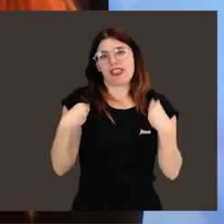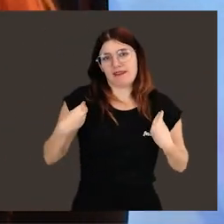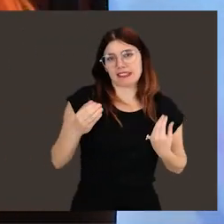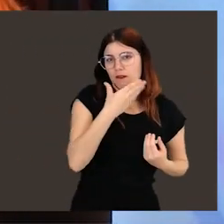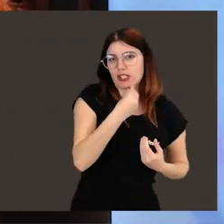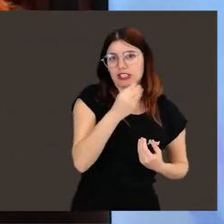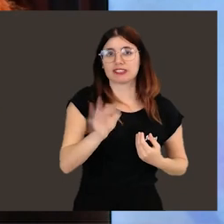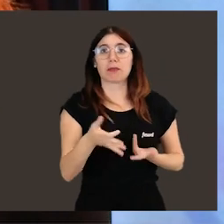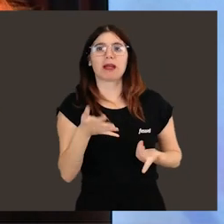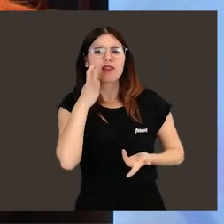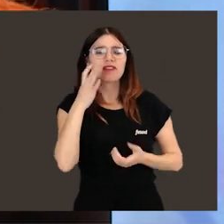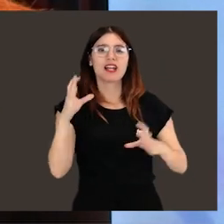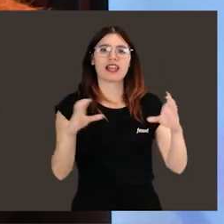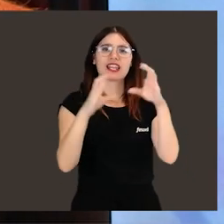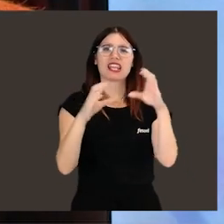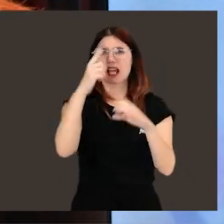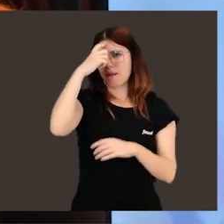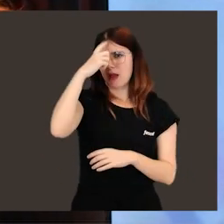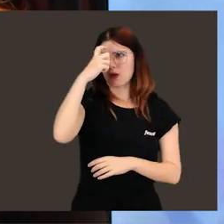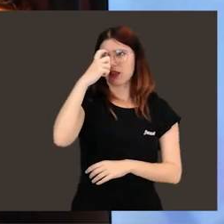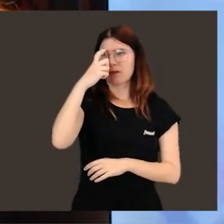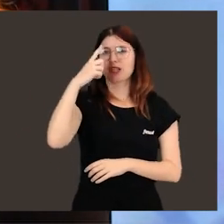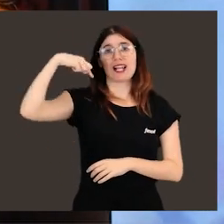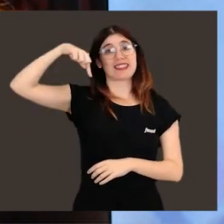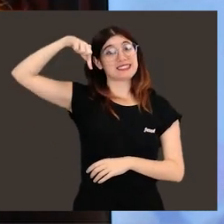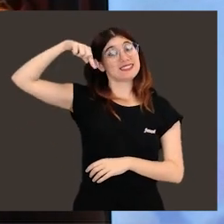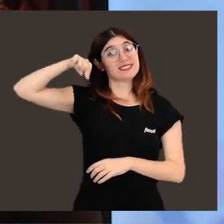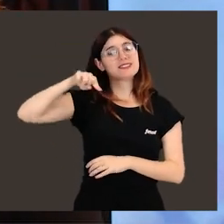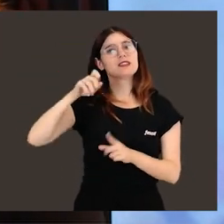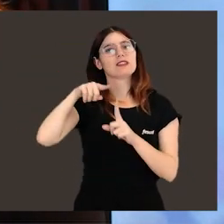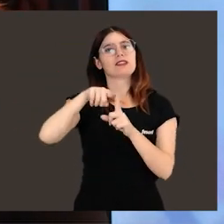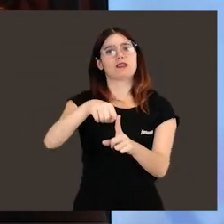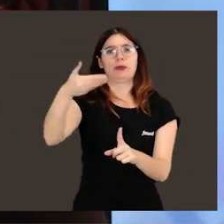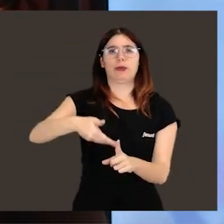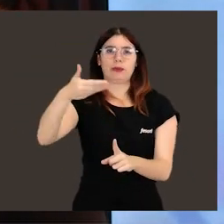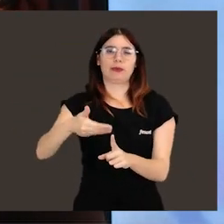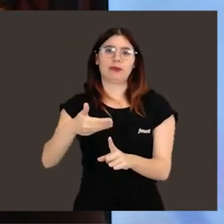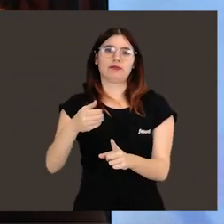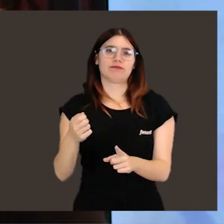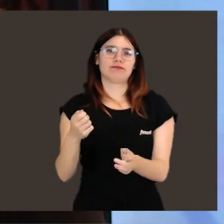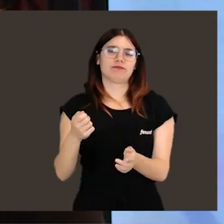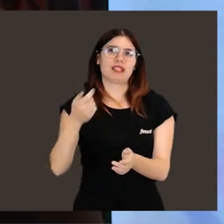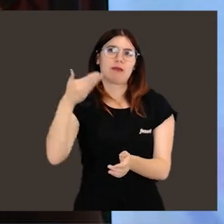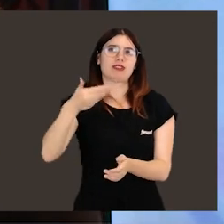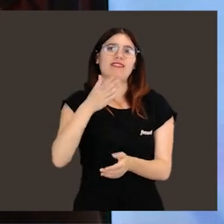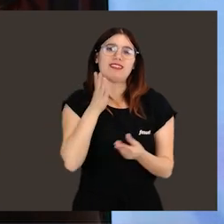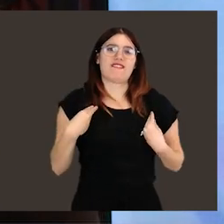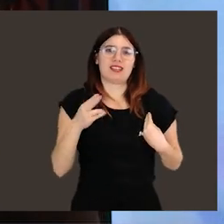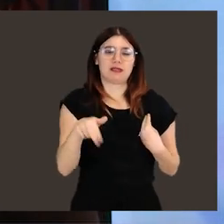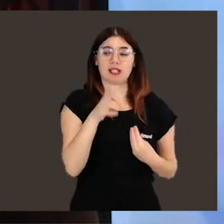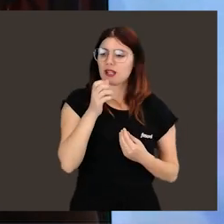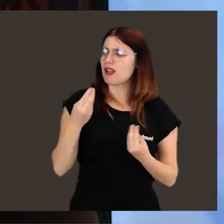un momento divertido y bonito. Pero quizá en ciencia recuerdo la defensa de la tesis como uno de los días más felices de mi vida, por ejemplo.